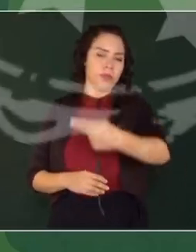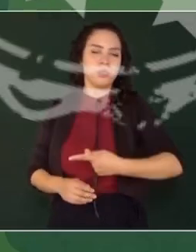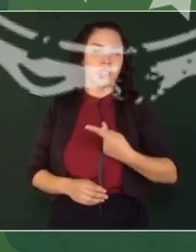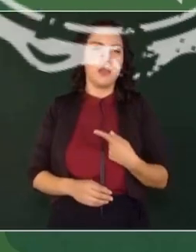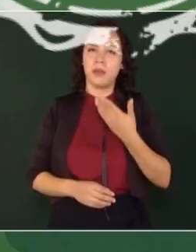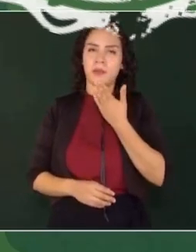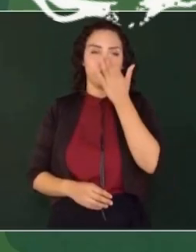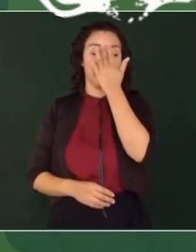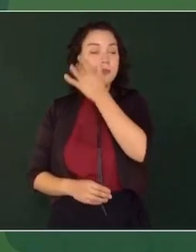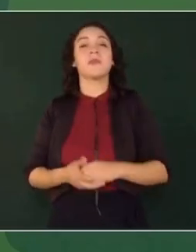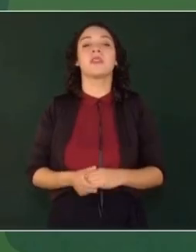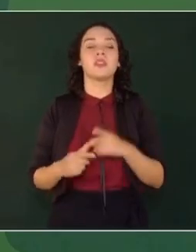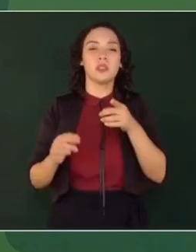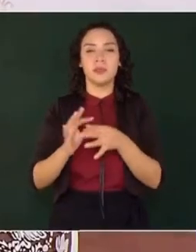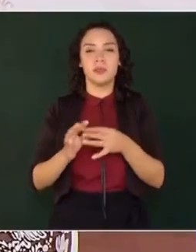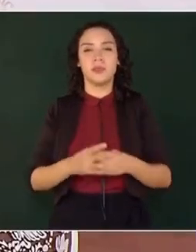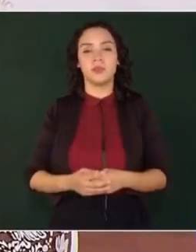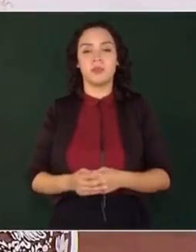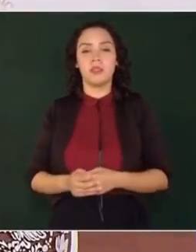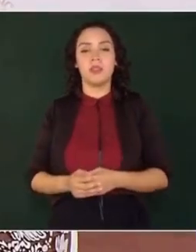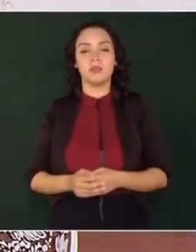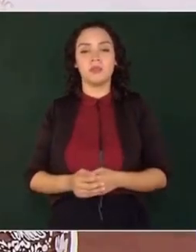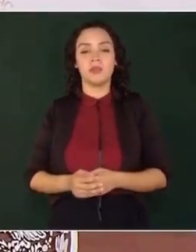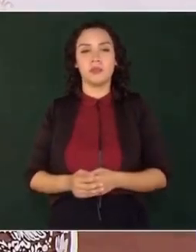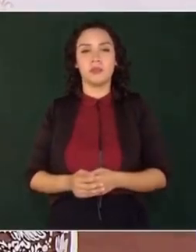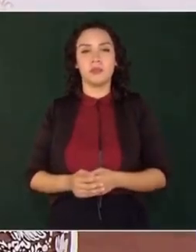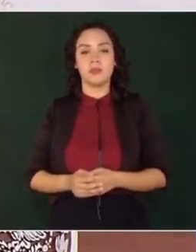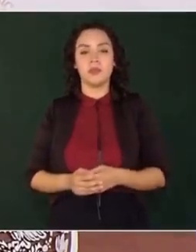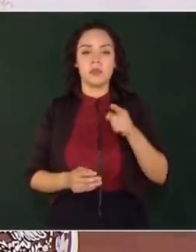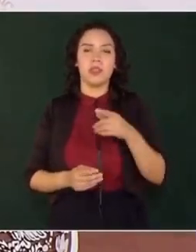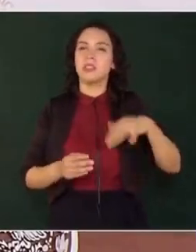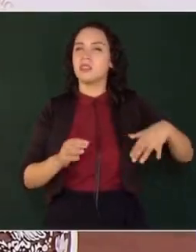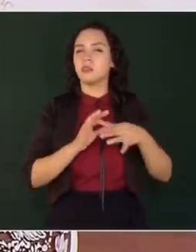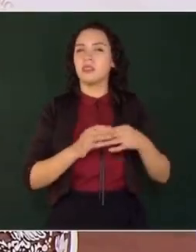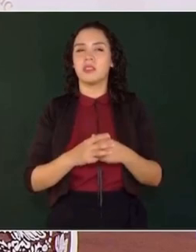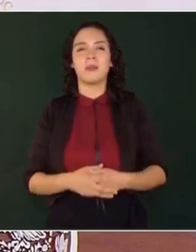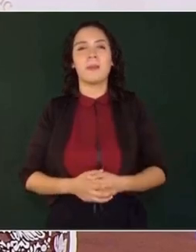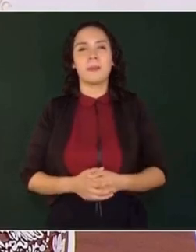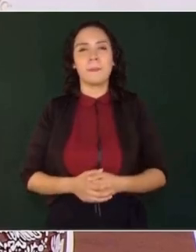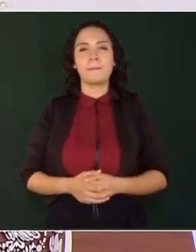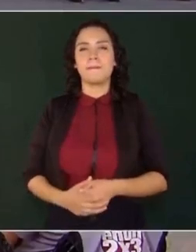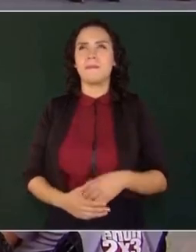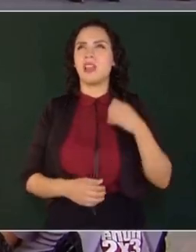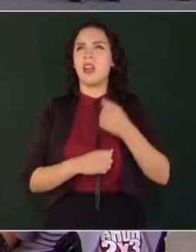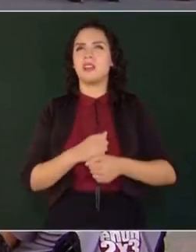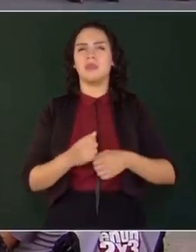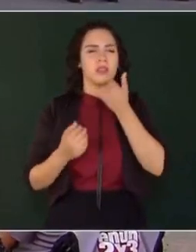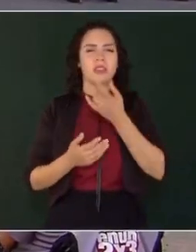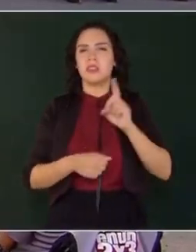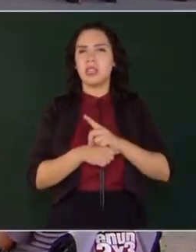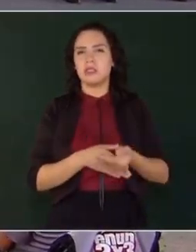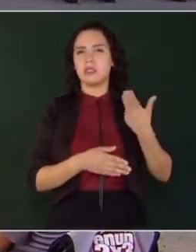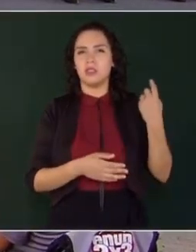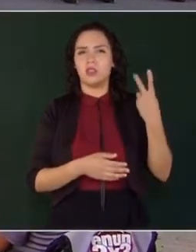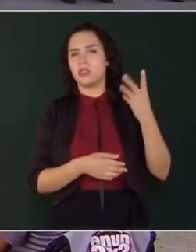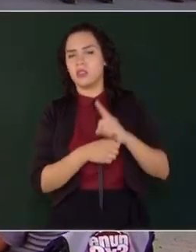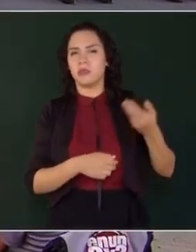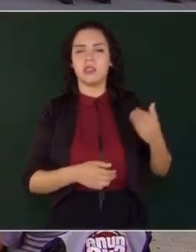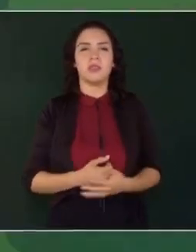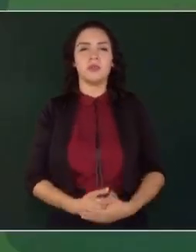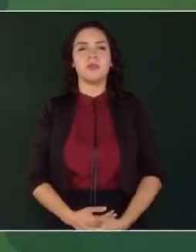Y te referiste a un pronunciamiento, creo que de hace dos o tres días. Una compañera